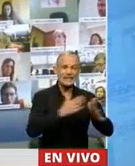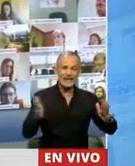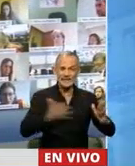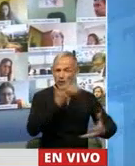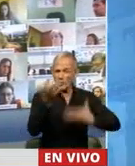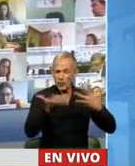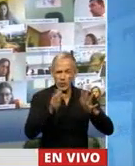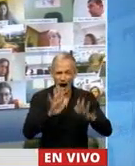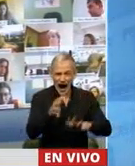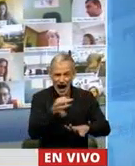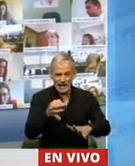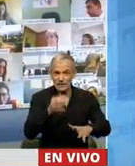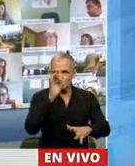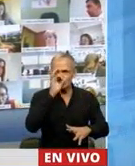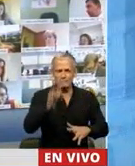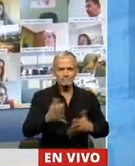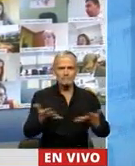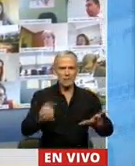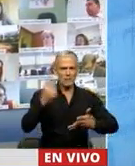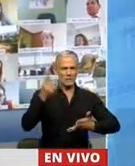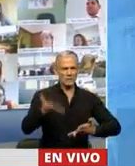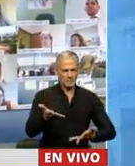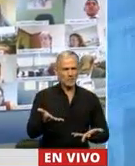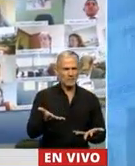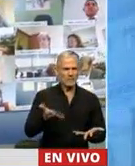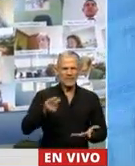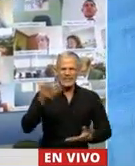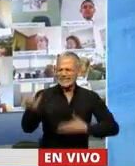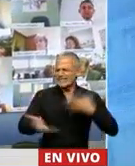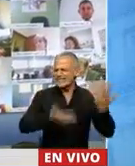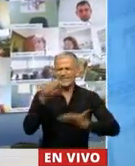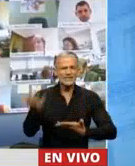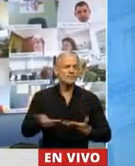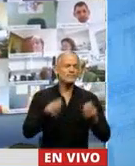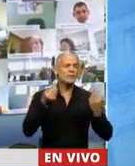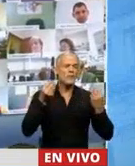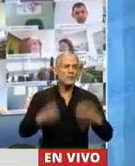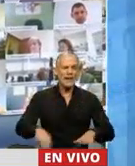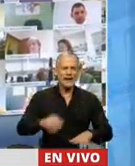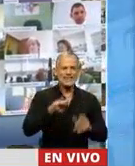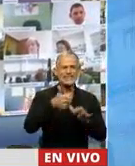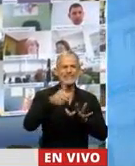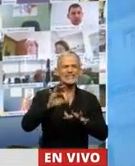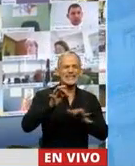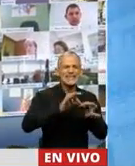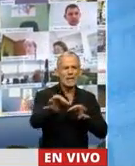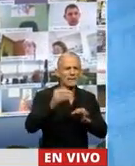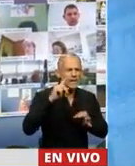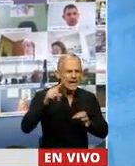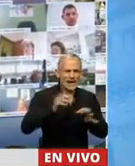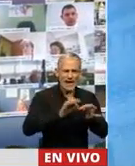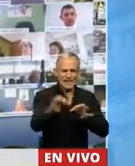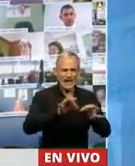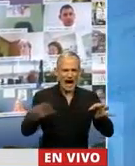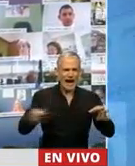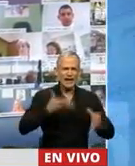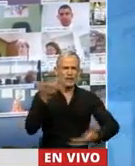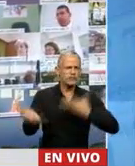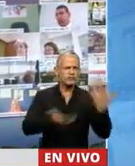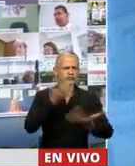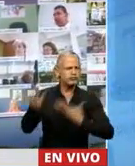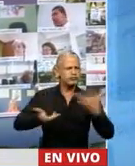algo similar, la cantidad de incendios, hemos perdido 65.000 hectáreas prácticamente bajo el fuego.